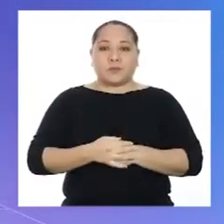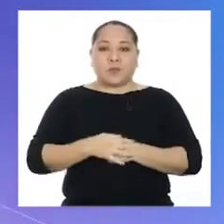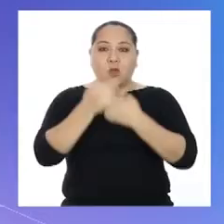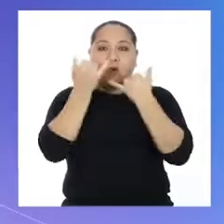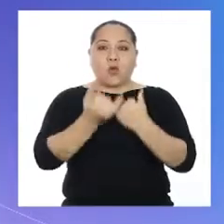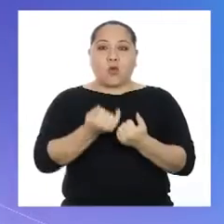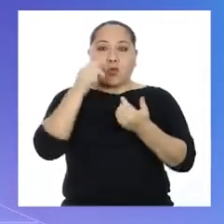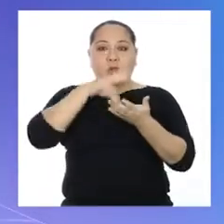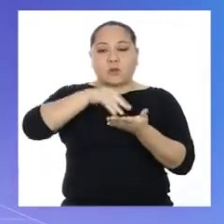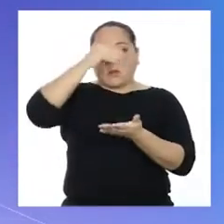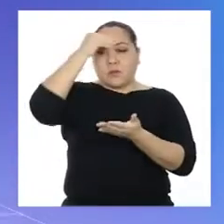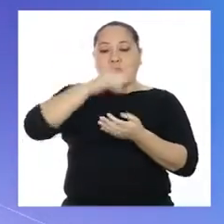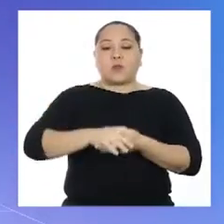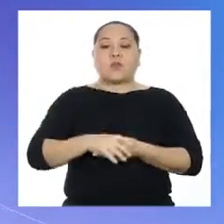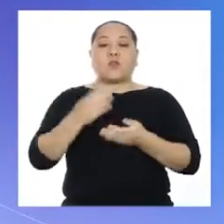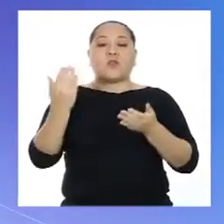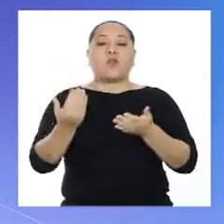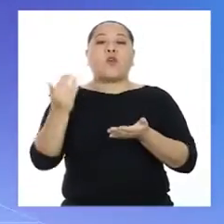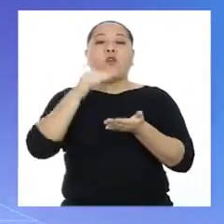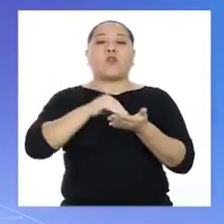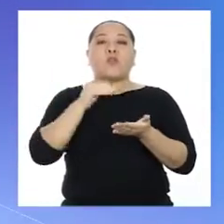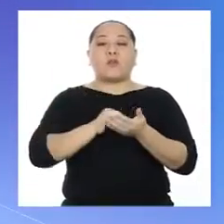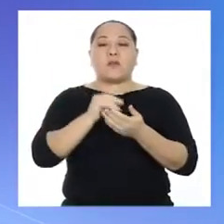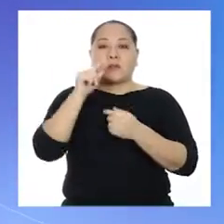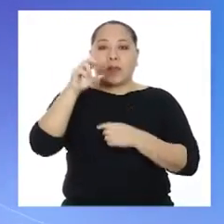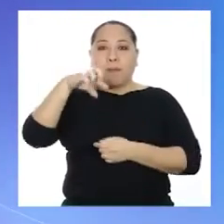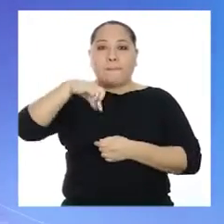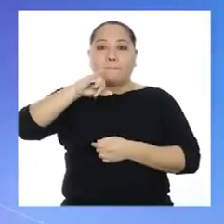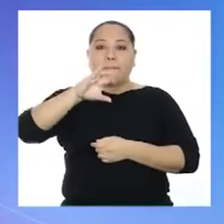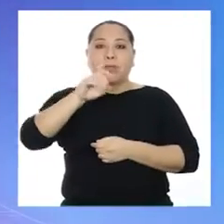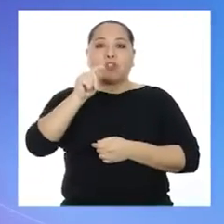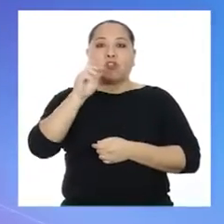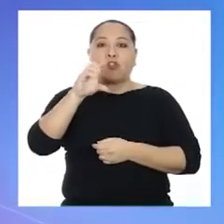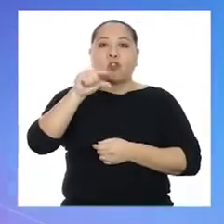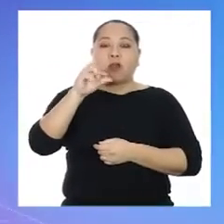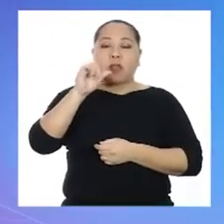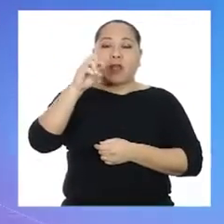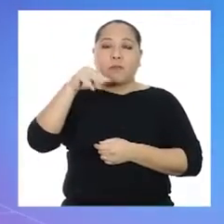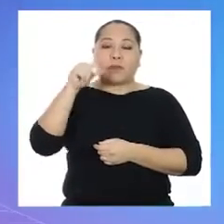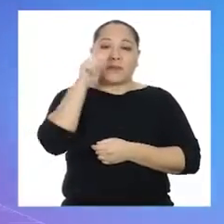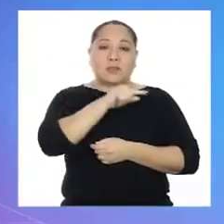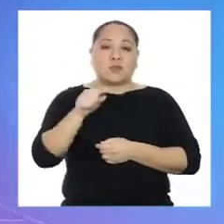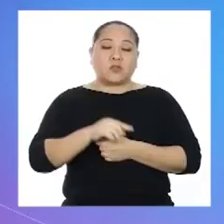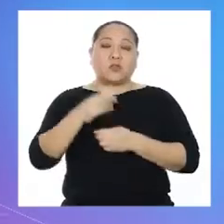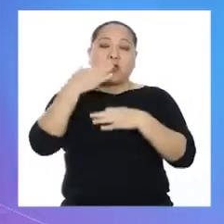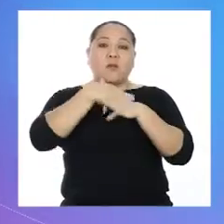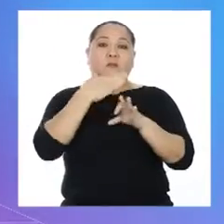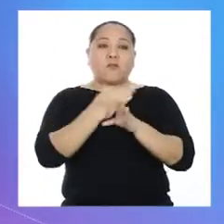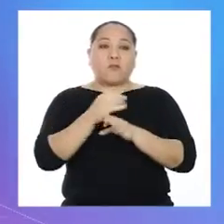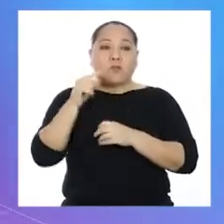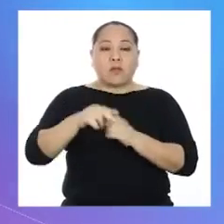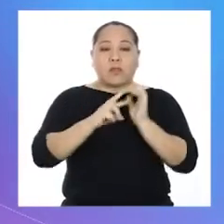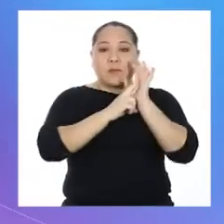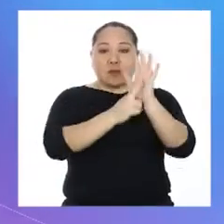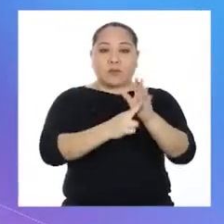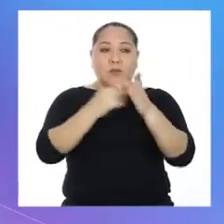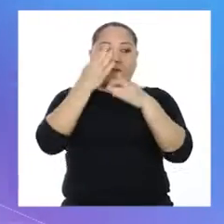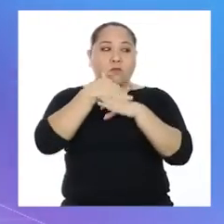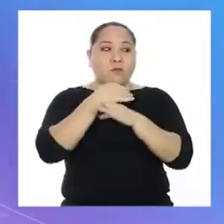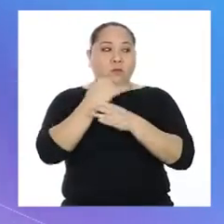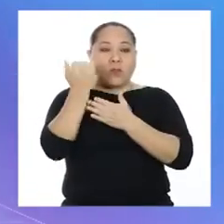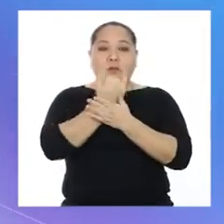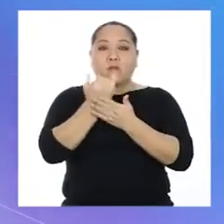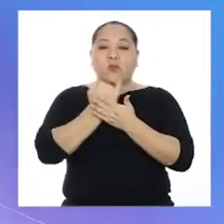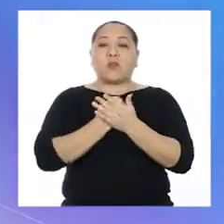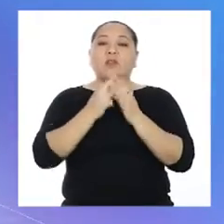ejemplo, hoy hemos aprendido nuevamente sobre los pictogramas. Estos son una manera de representar de